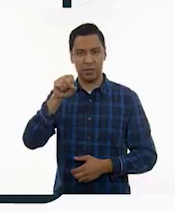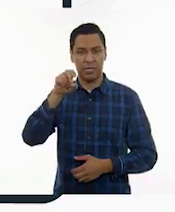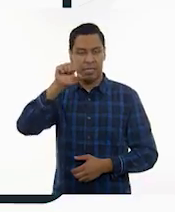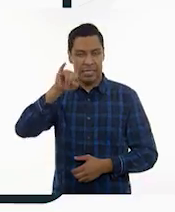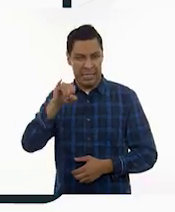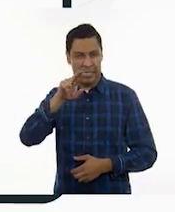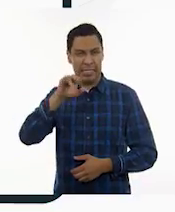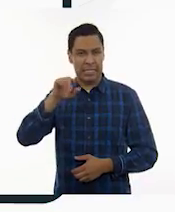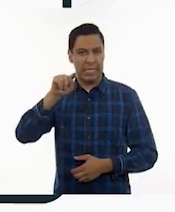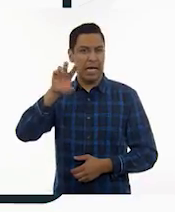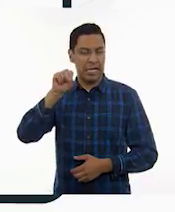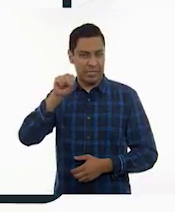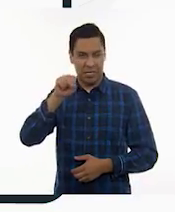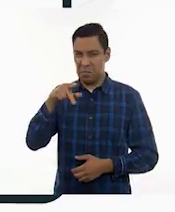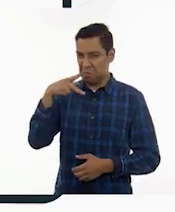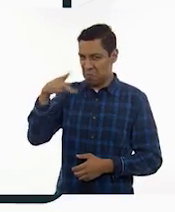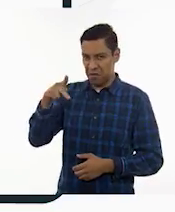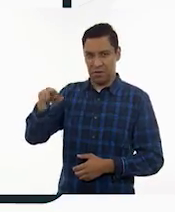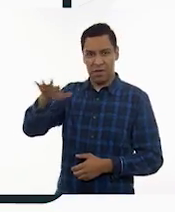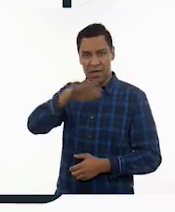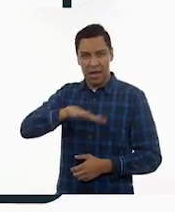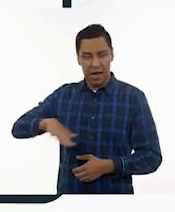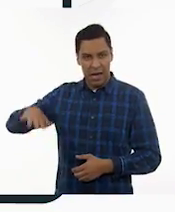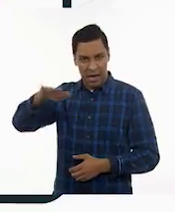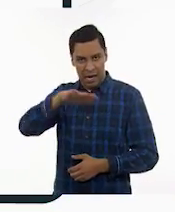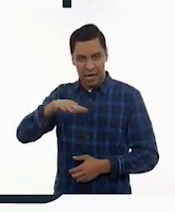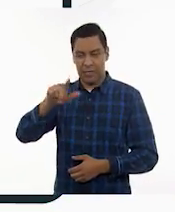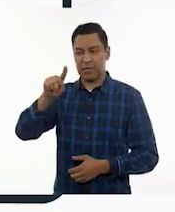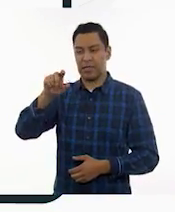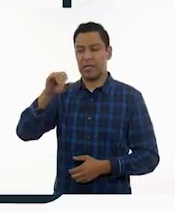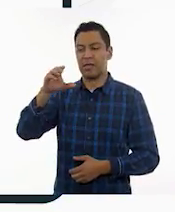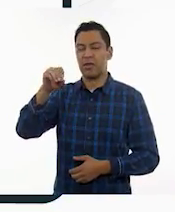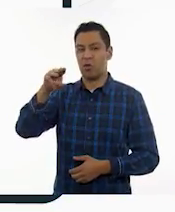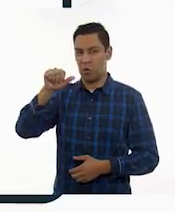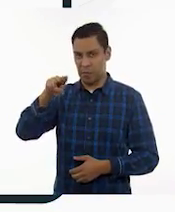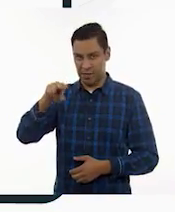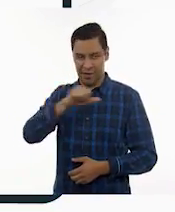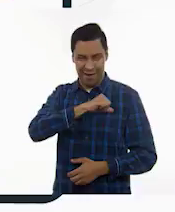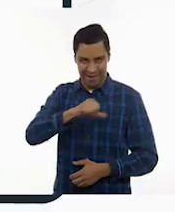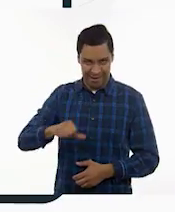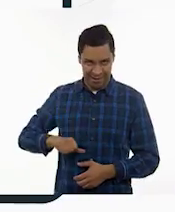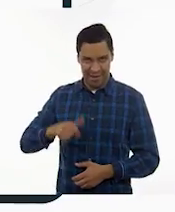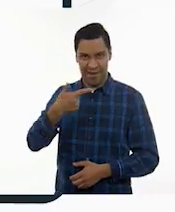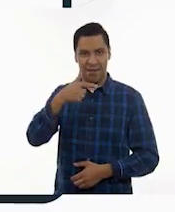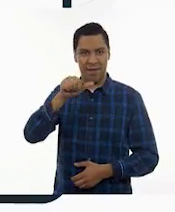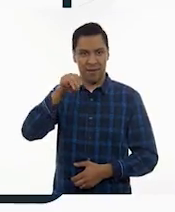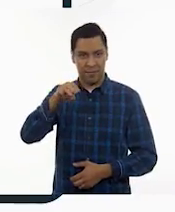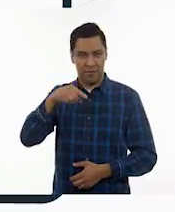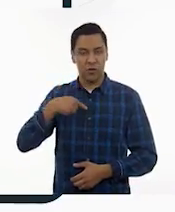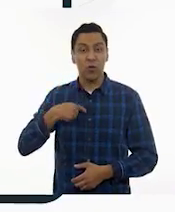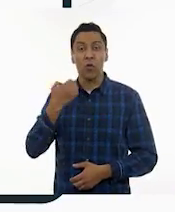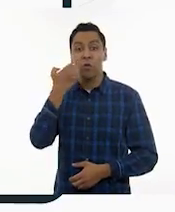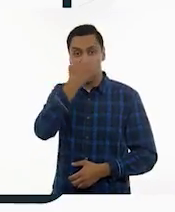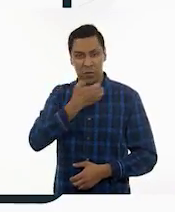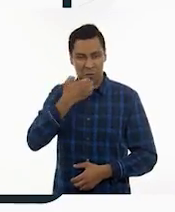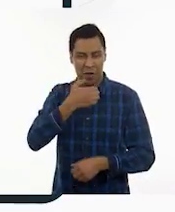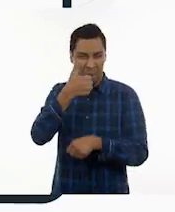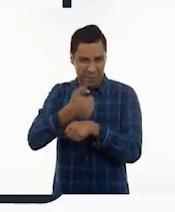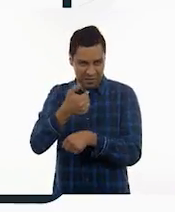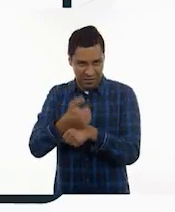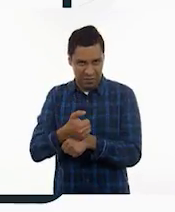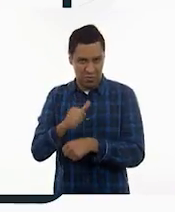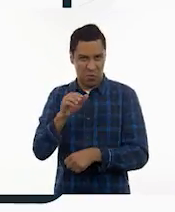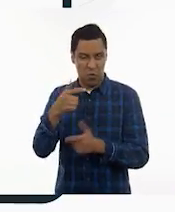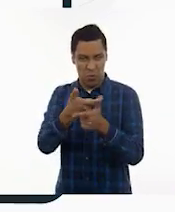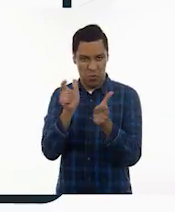colonia La Laguna Ticomán, en la Alcaldía Gustavo Amadero. Curso el sexto grado en el Grupo B. Quiero comentarles